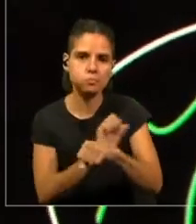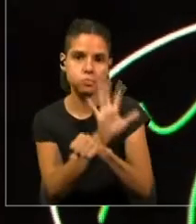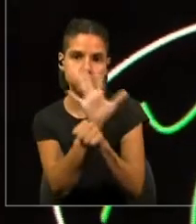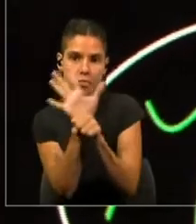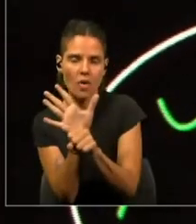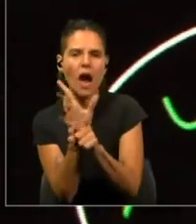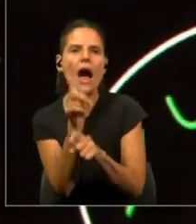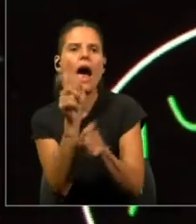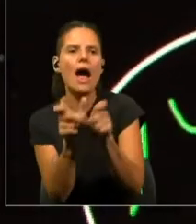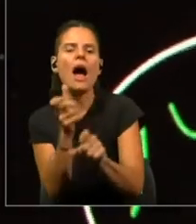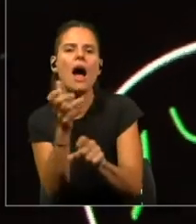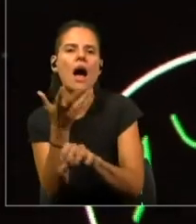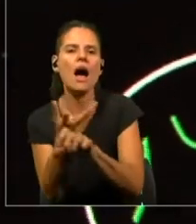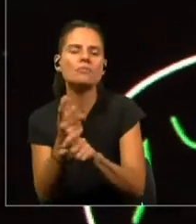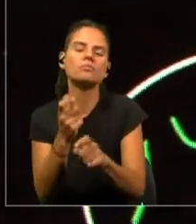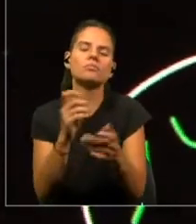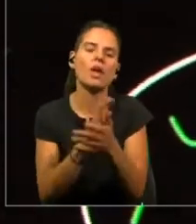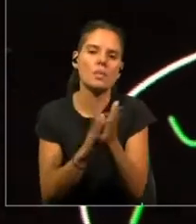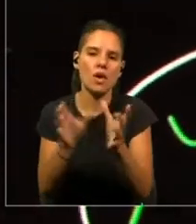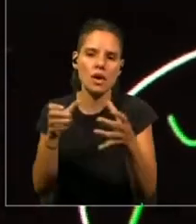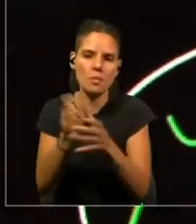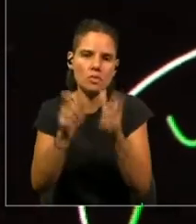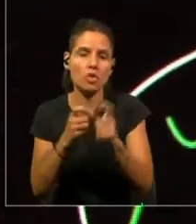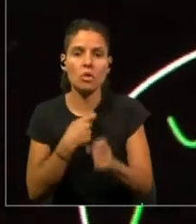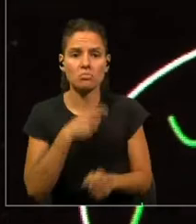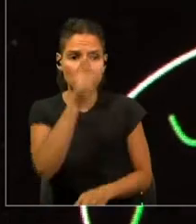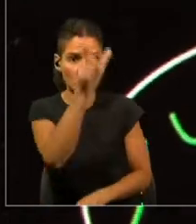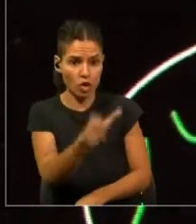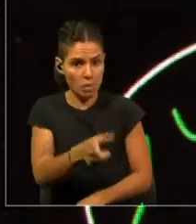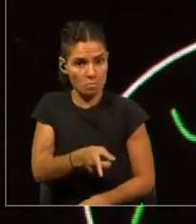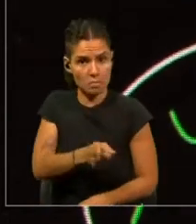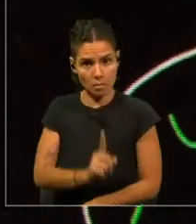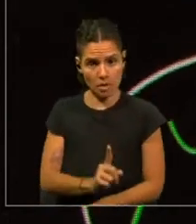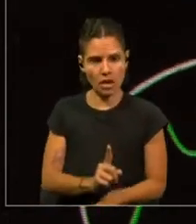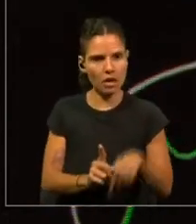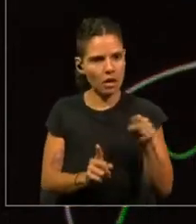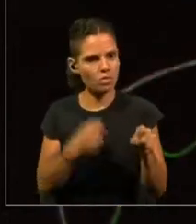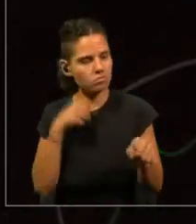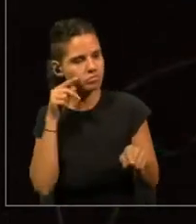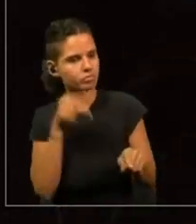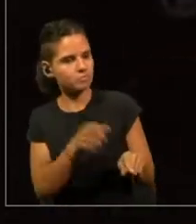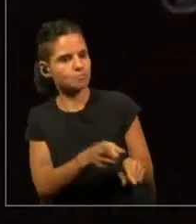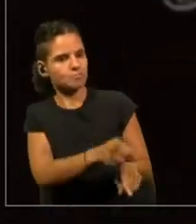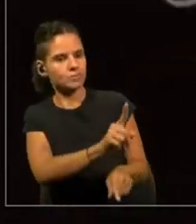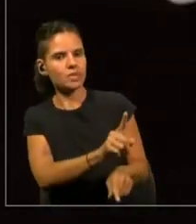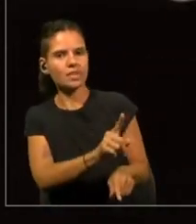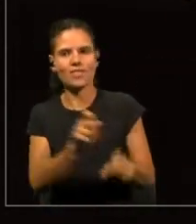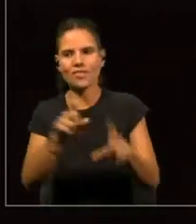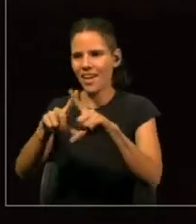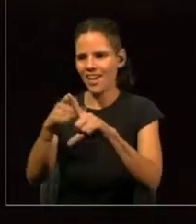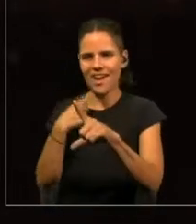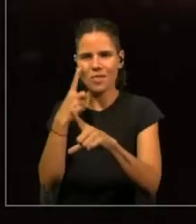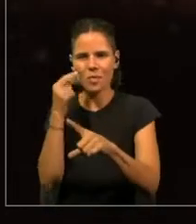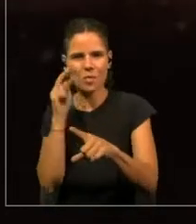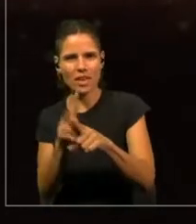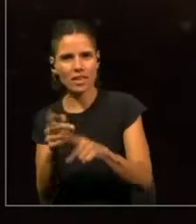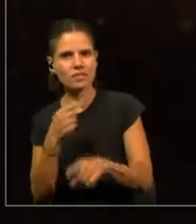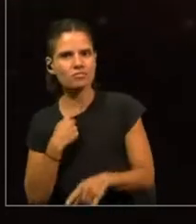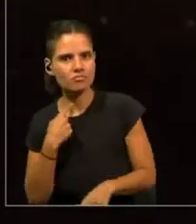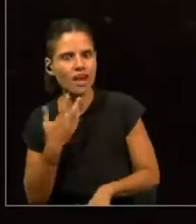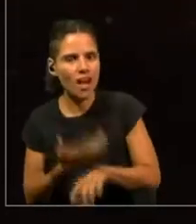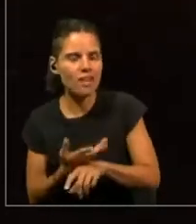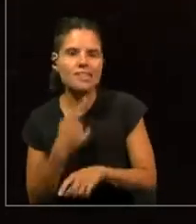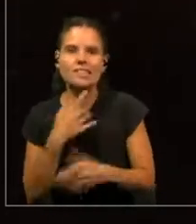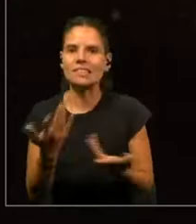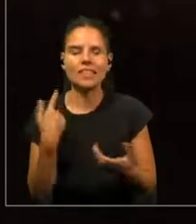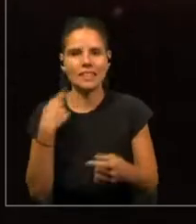dijeron, mira, si alguien tiene un pene, te puedes dar cuenta si la persona está excitada, no puedes hacer eso con la vagina. Entonces vamos a convertir